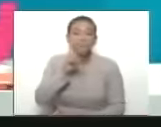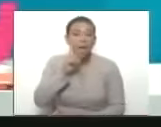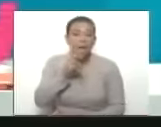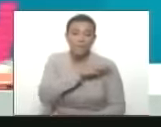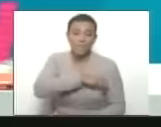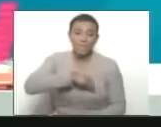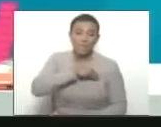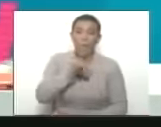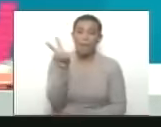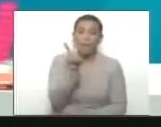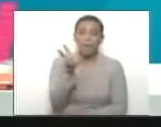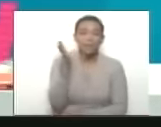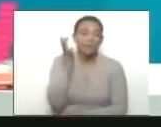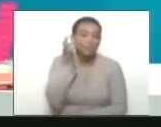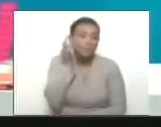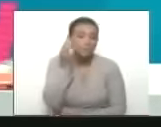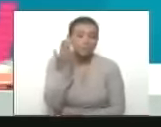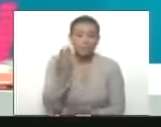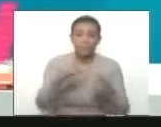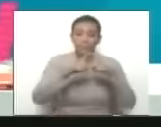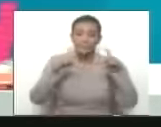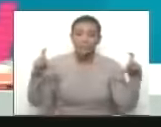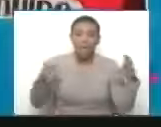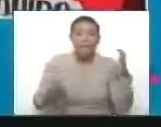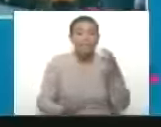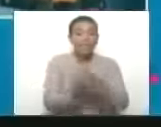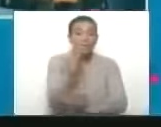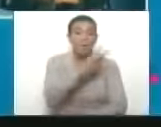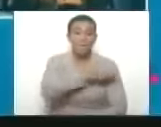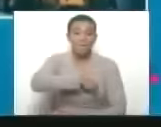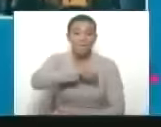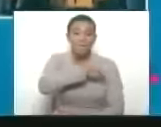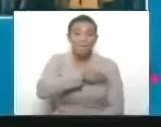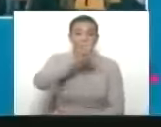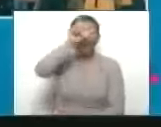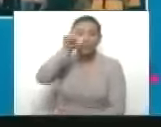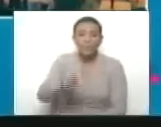misión Venezuela Mujer. Ha nacido la gran misión.